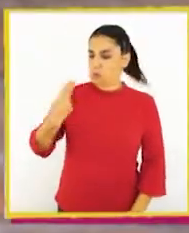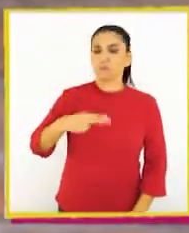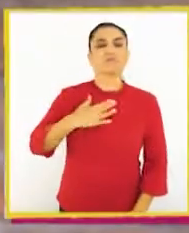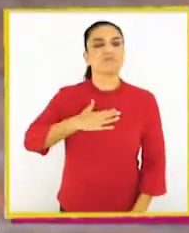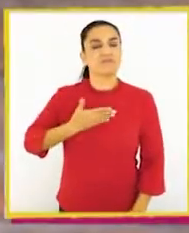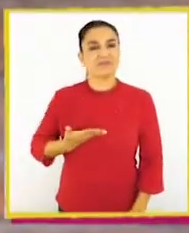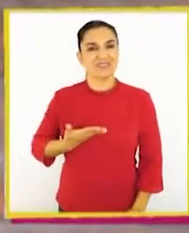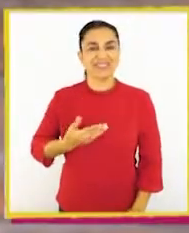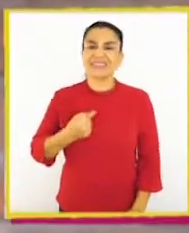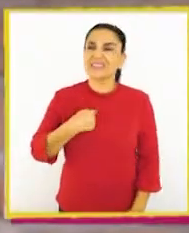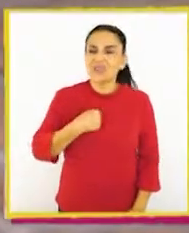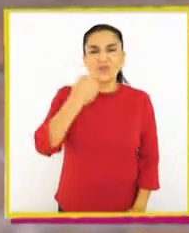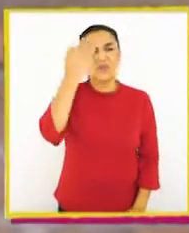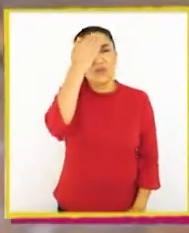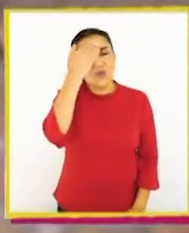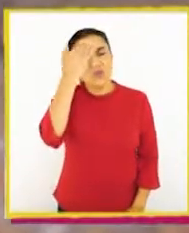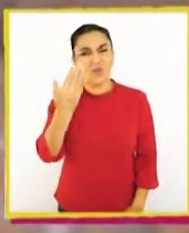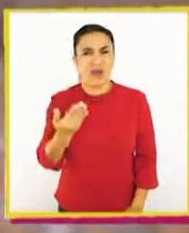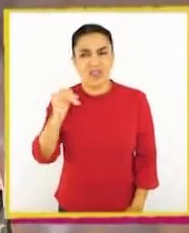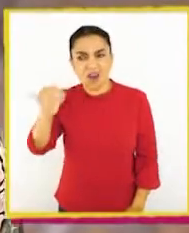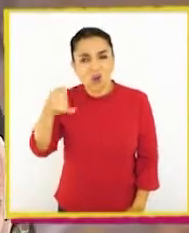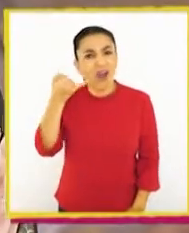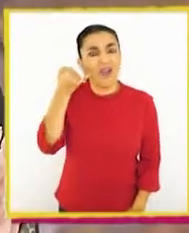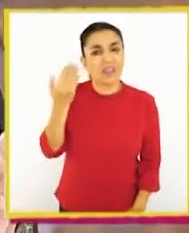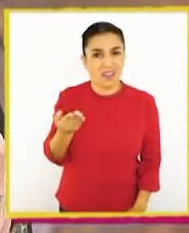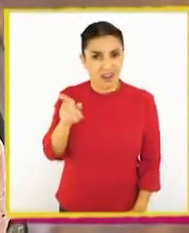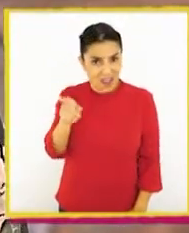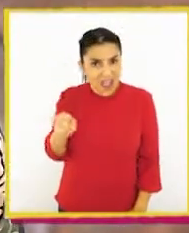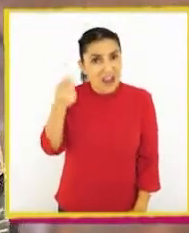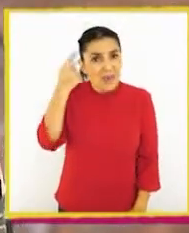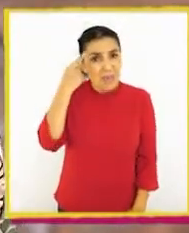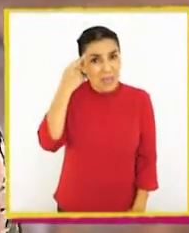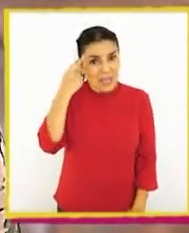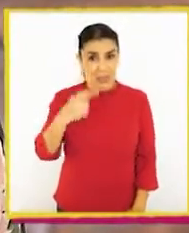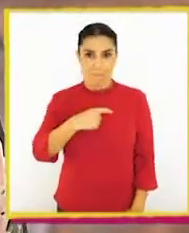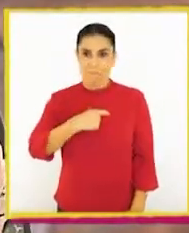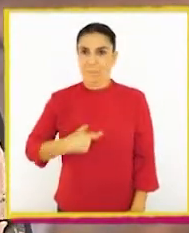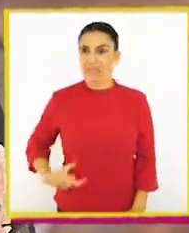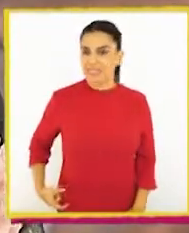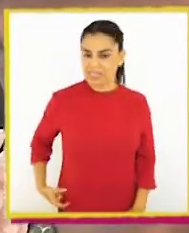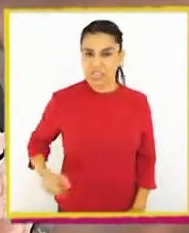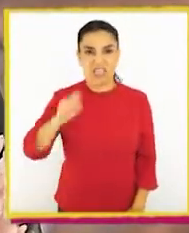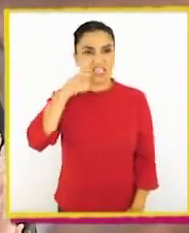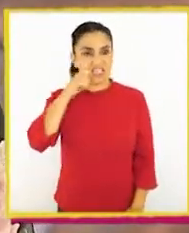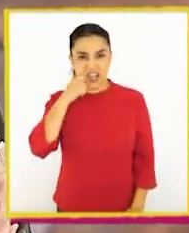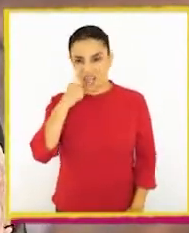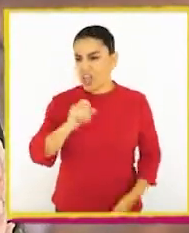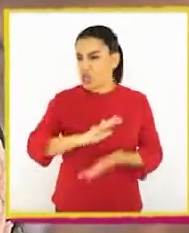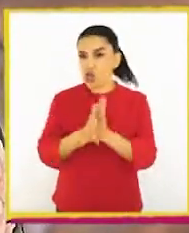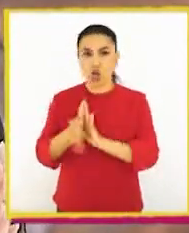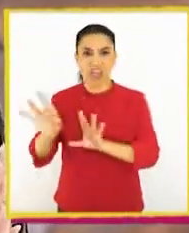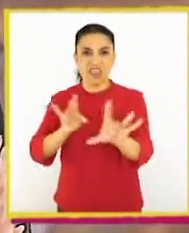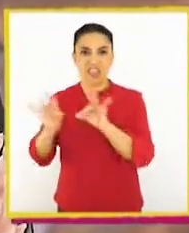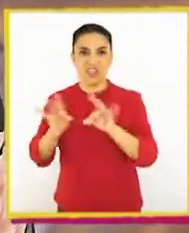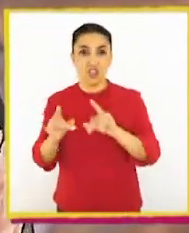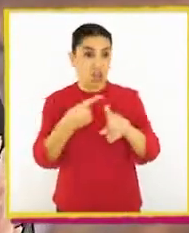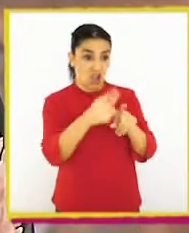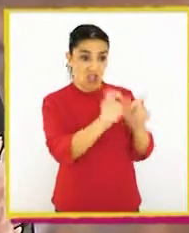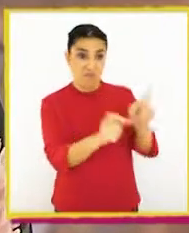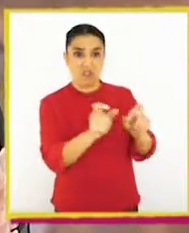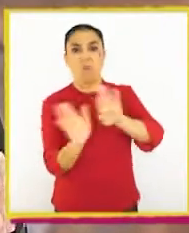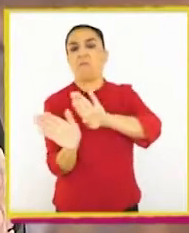Amigos, estoy muy preocupada por Joaquín, ya que él cree que ser presidente es tomar todas las decisiones por los demás,